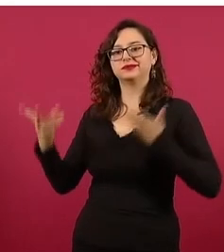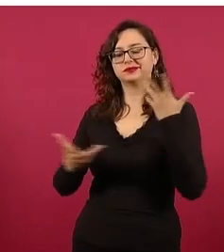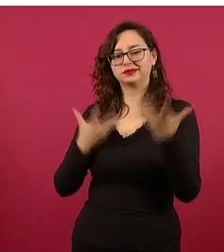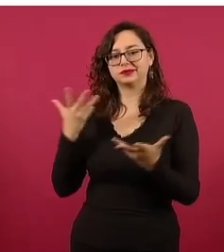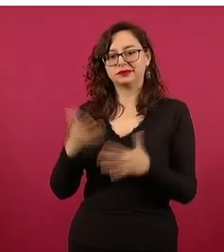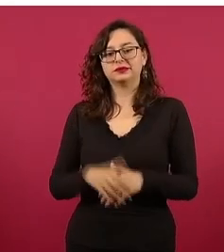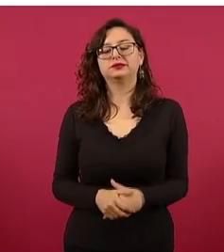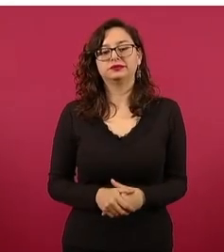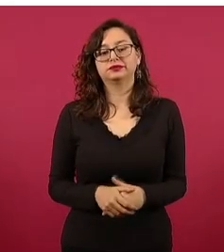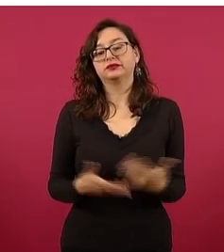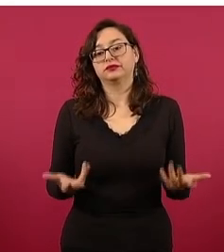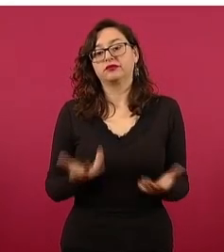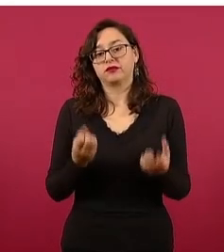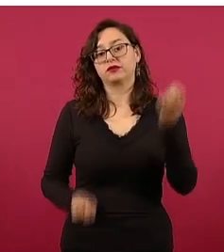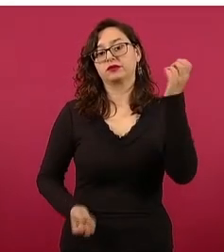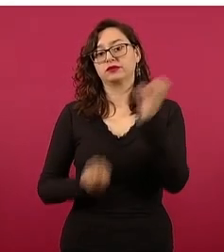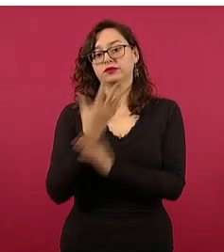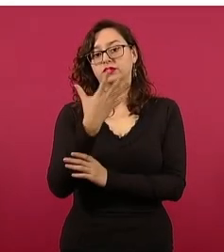salud, bienestar.